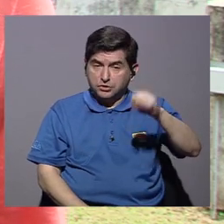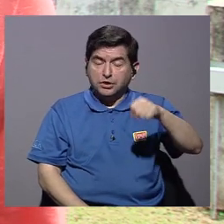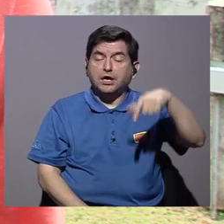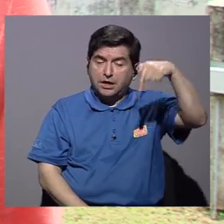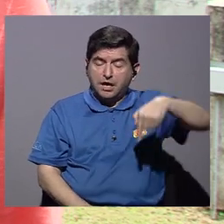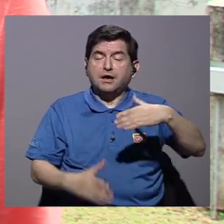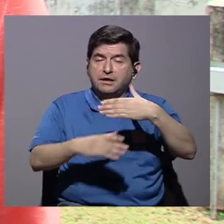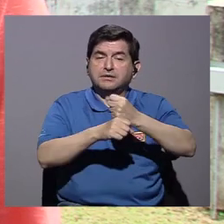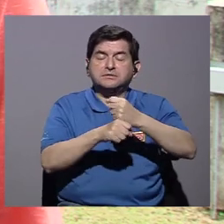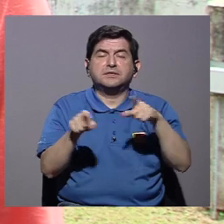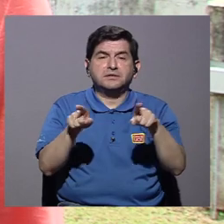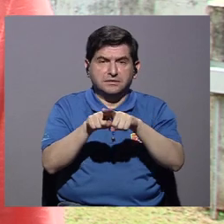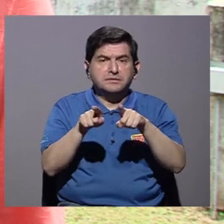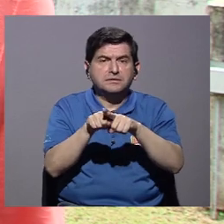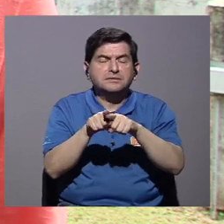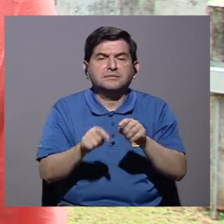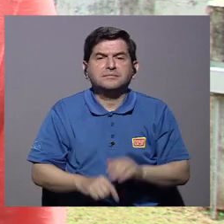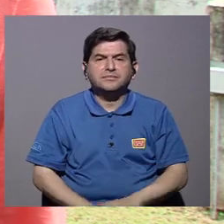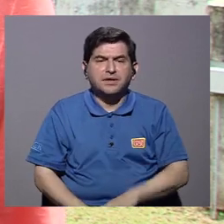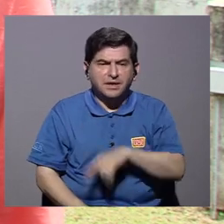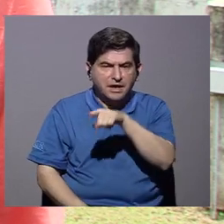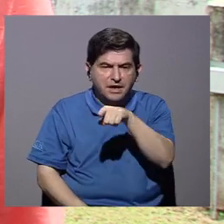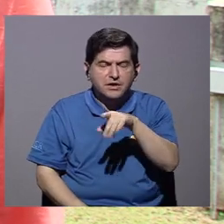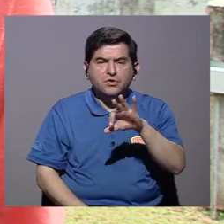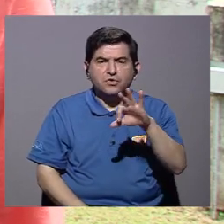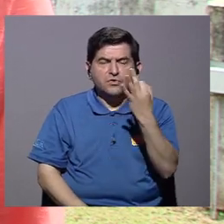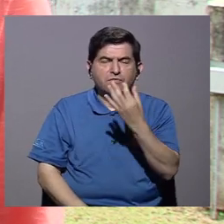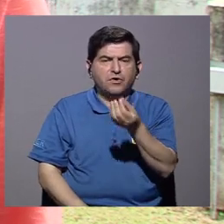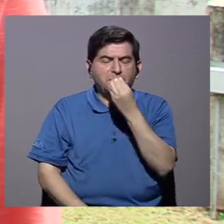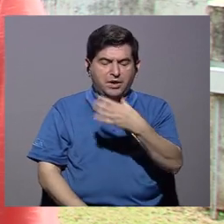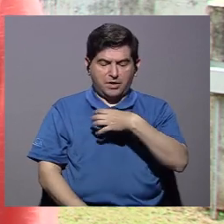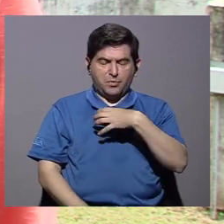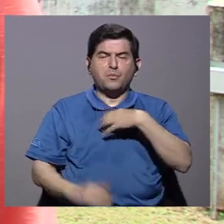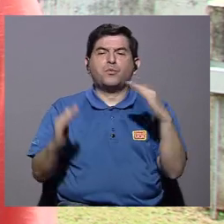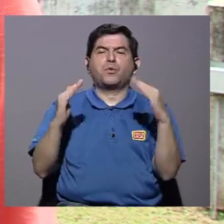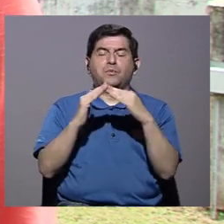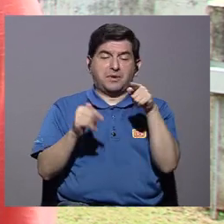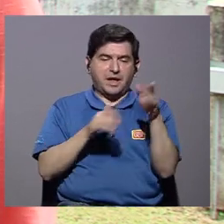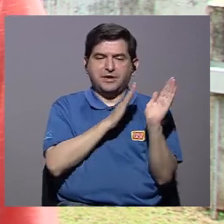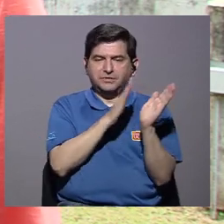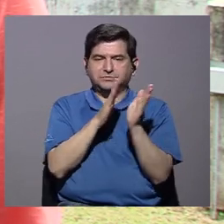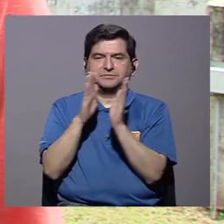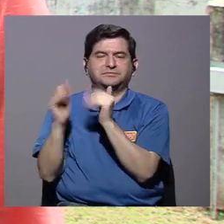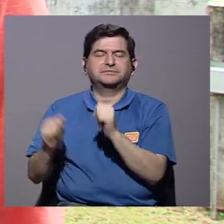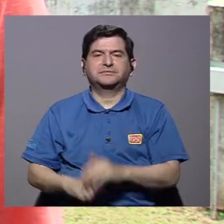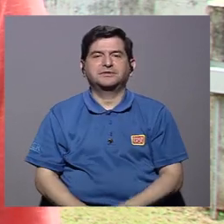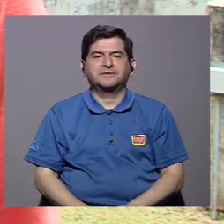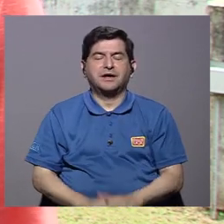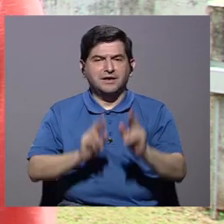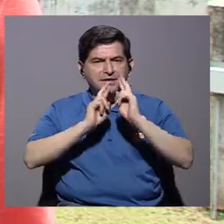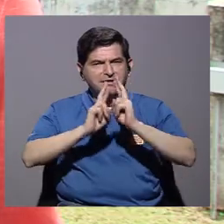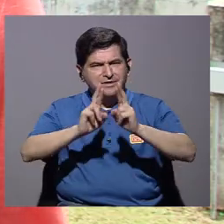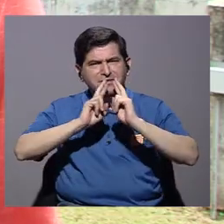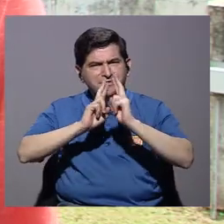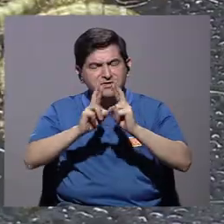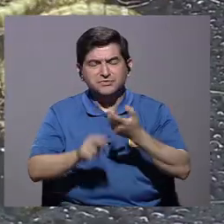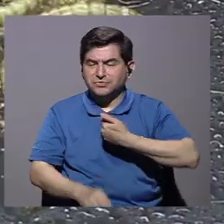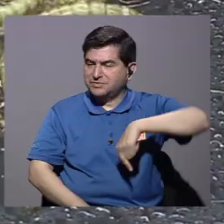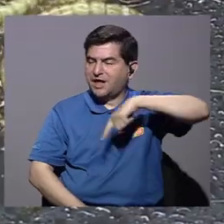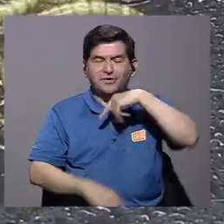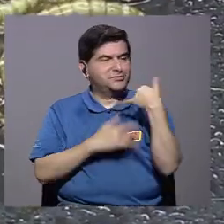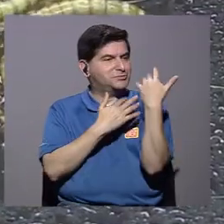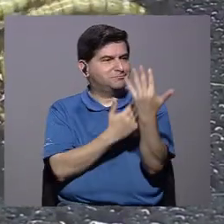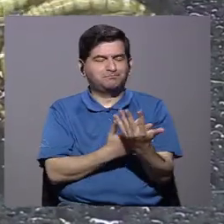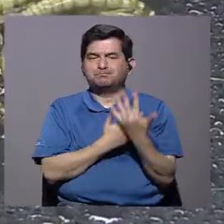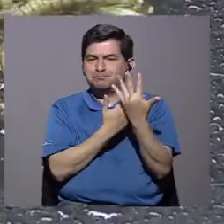muchos se les hicieron Costa Rica, además también hicieron, la forma de consumo fue en su propia casa, fue que ellos lo